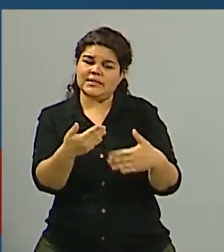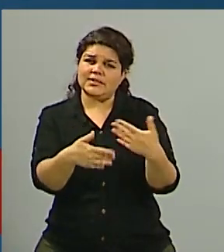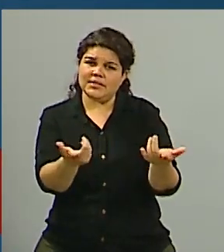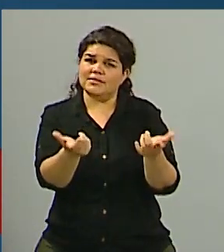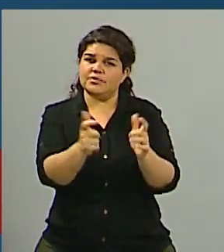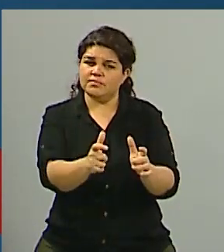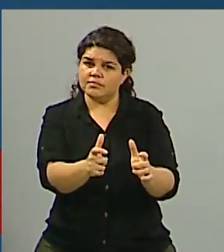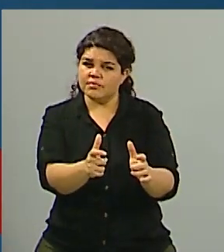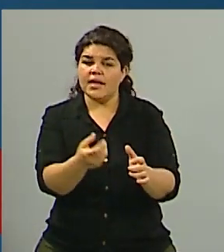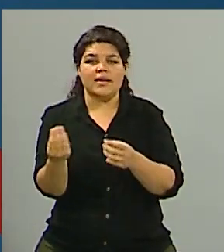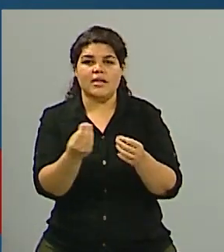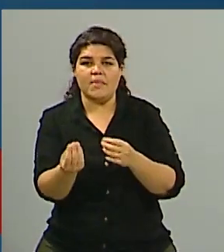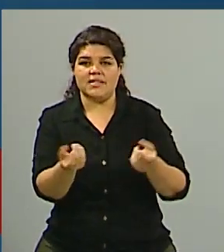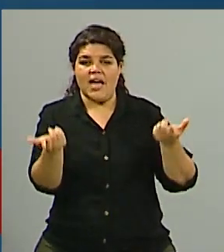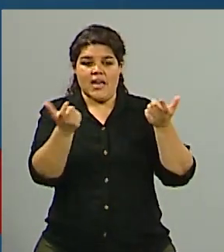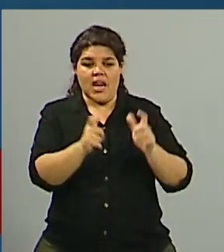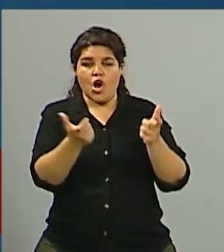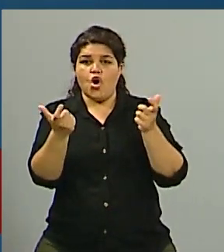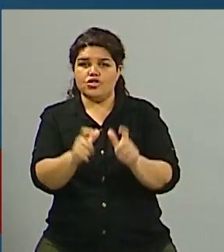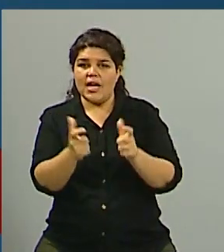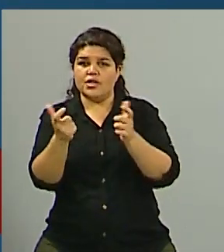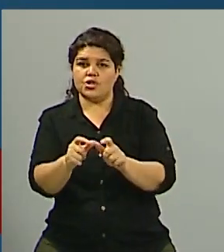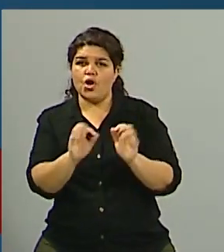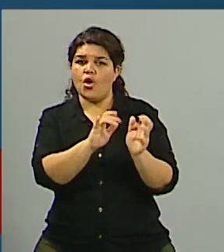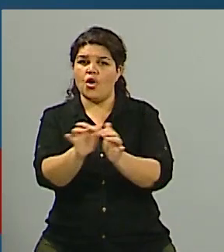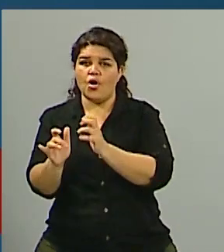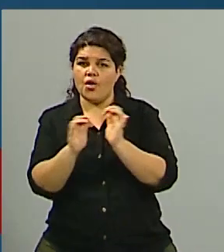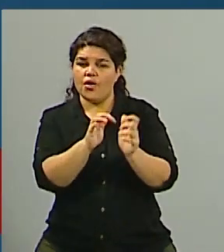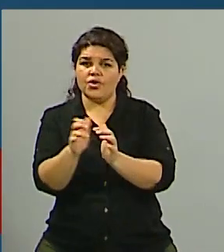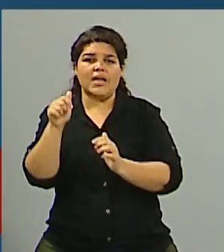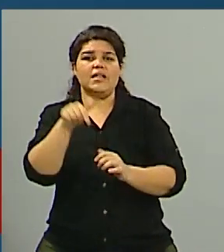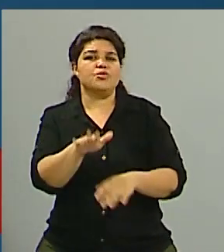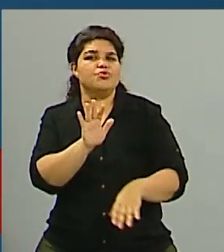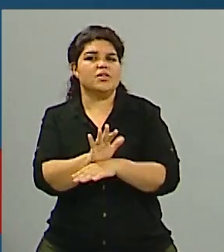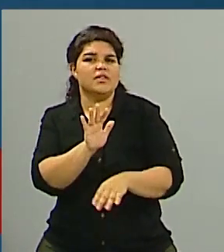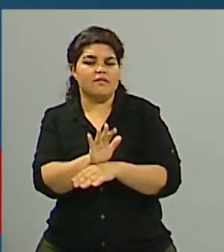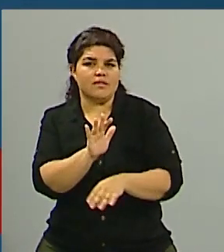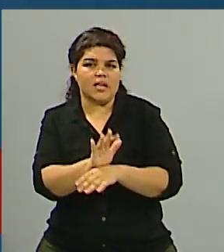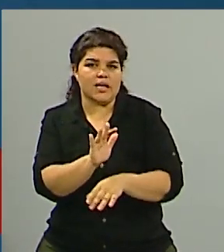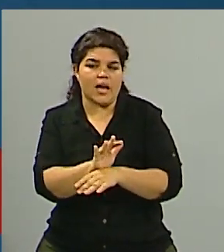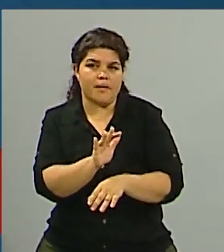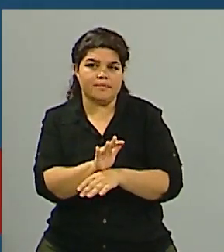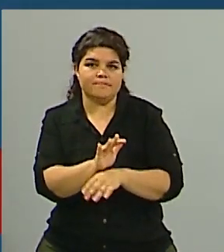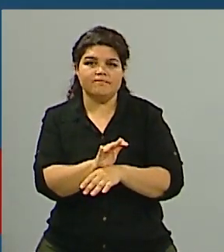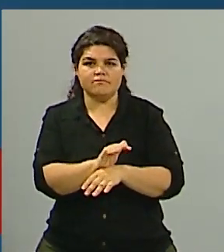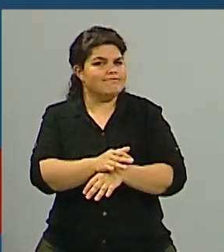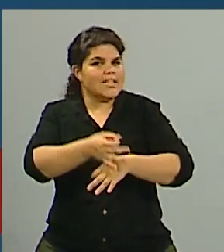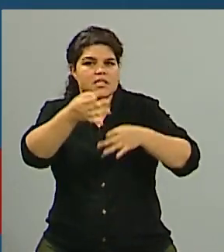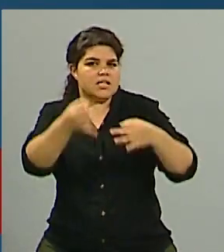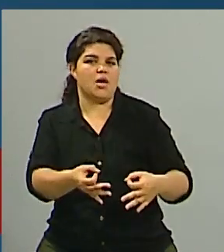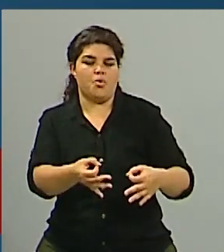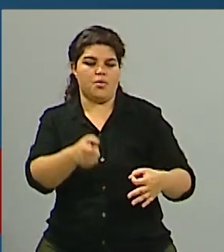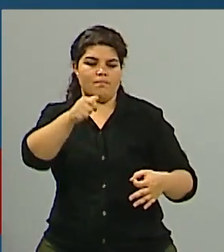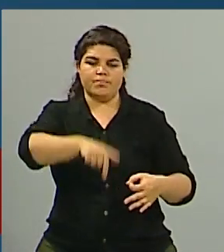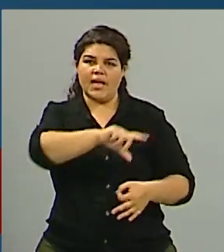negociaciones tiene que ver con el hecho de que destaquemos que no hay dudas de que la Argentina